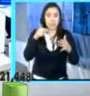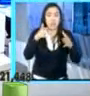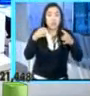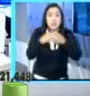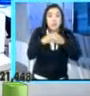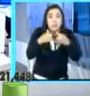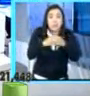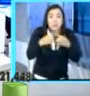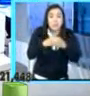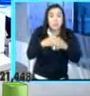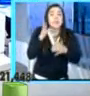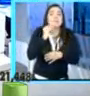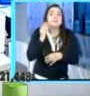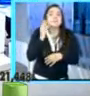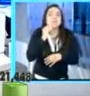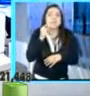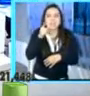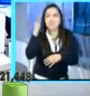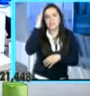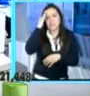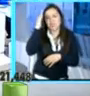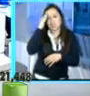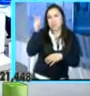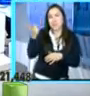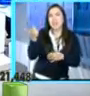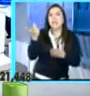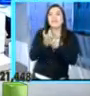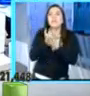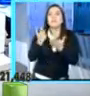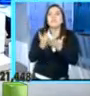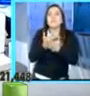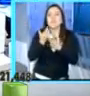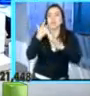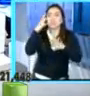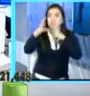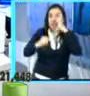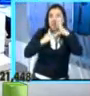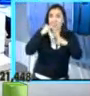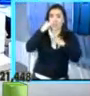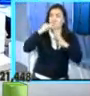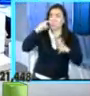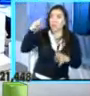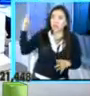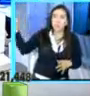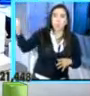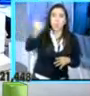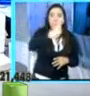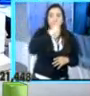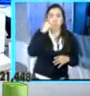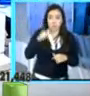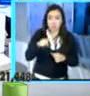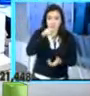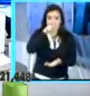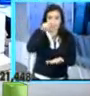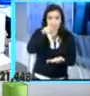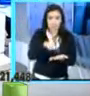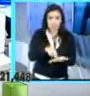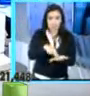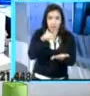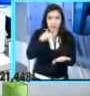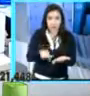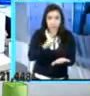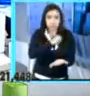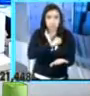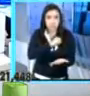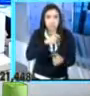ustedes tienen experiencia a nivel económico, por eso lo preguntaba, ¿cómo lo veían a nivel internacional?, a nivel nacional, este acomodamiento que no cabe